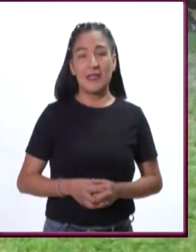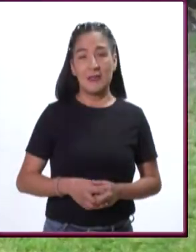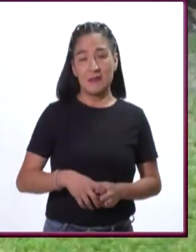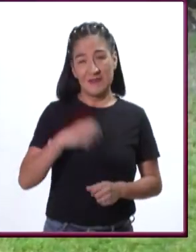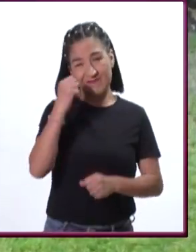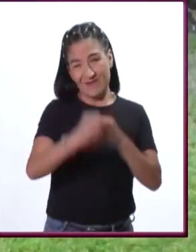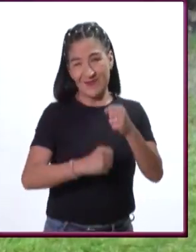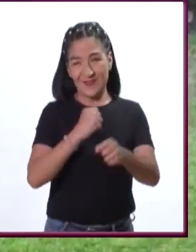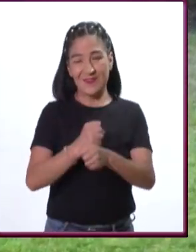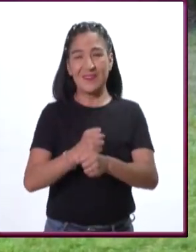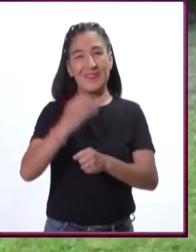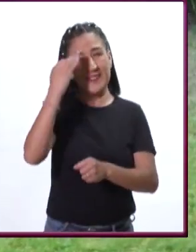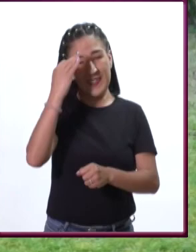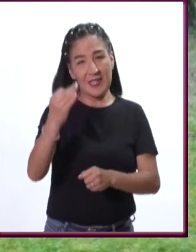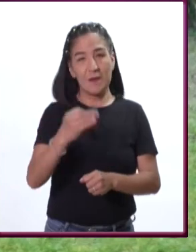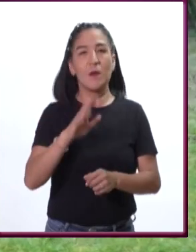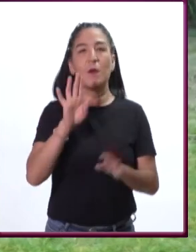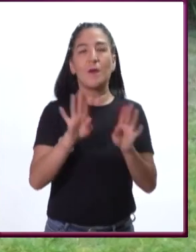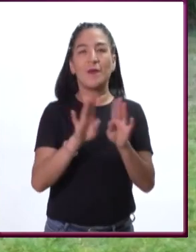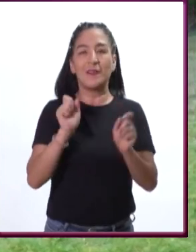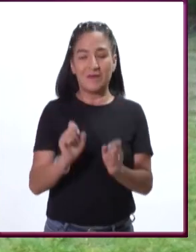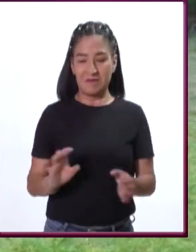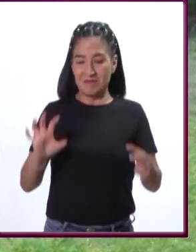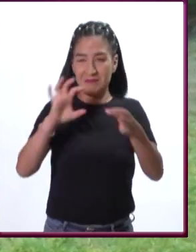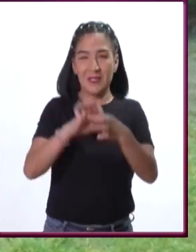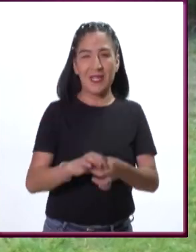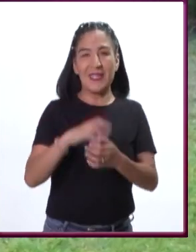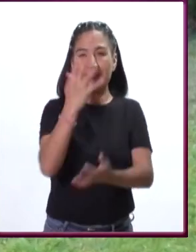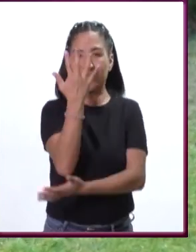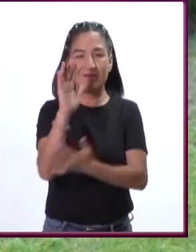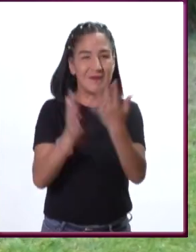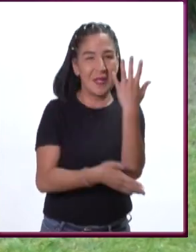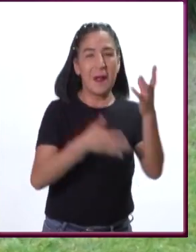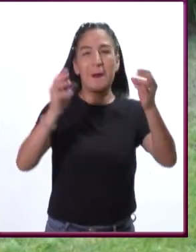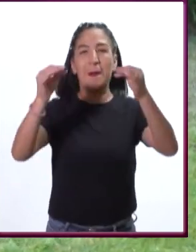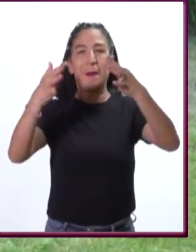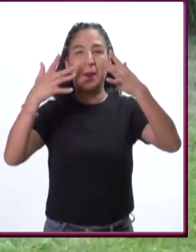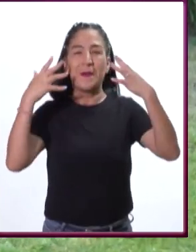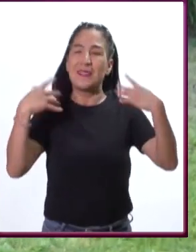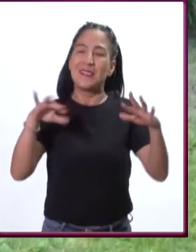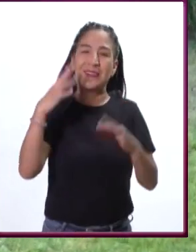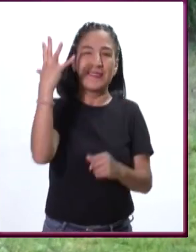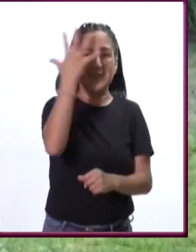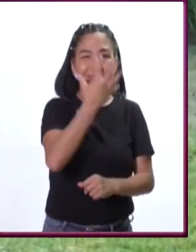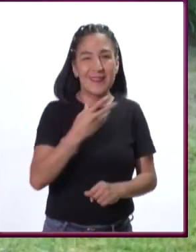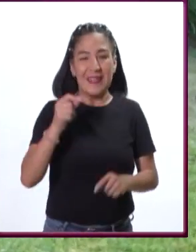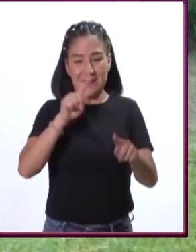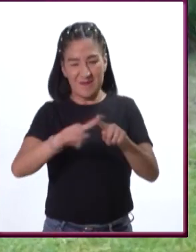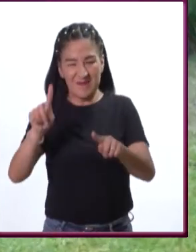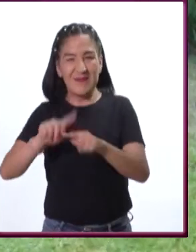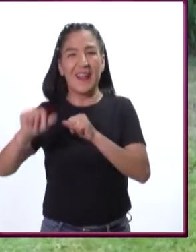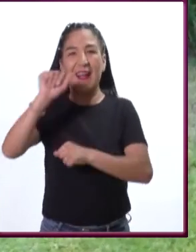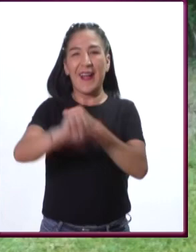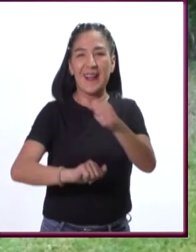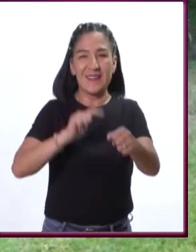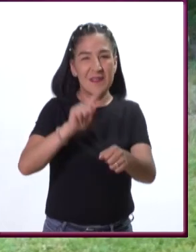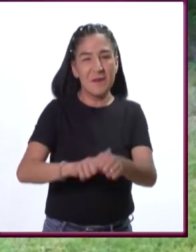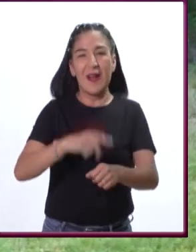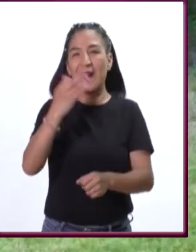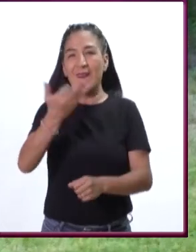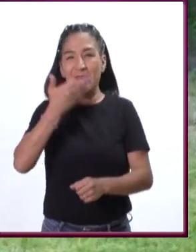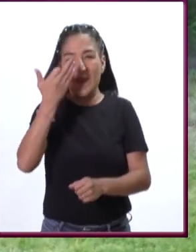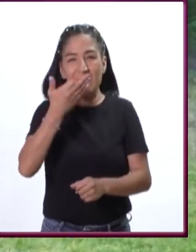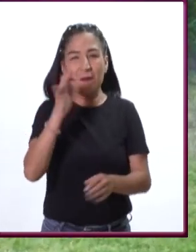Durante siglos, fuimos uno con la naturaleza. Los bosques eran exuberantes. Las especies de animales y de flores